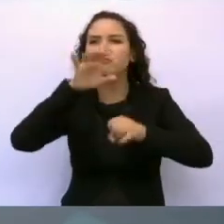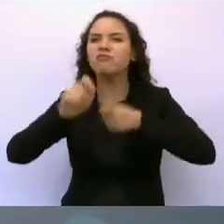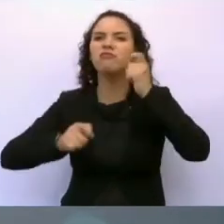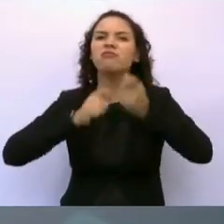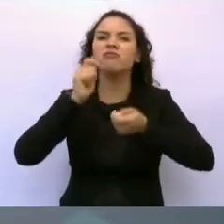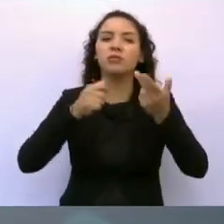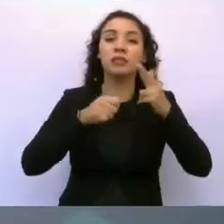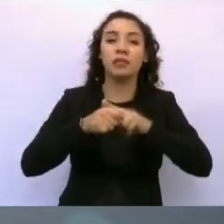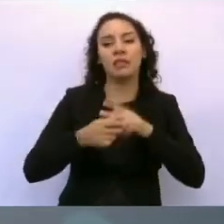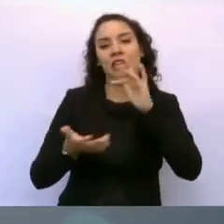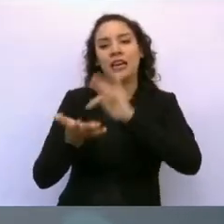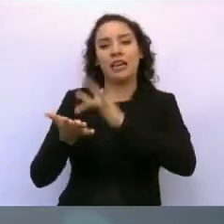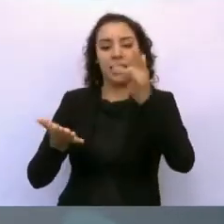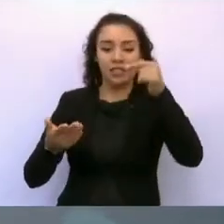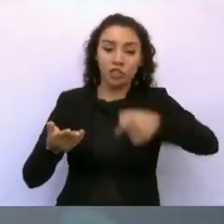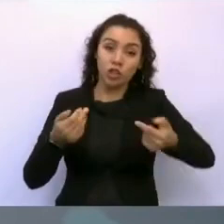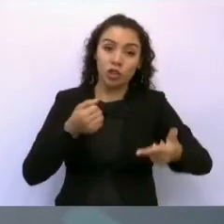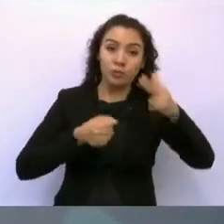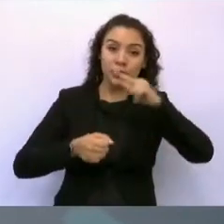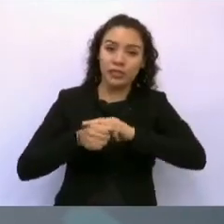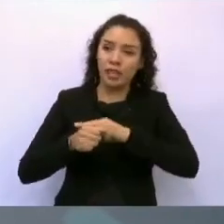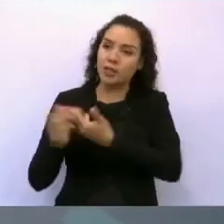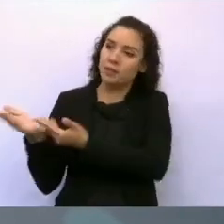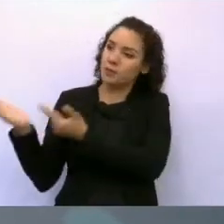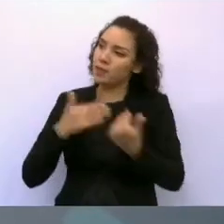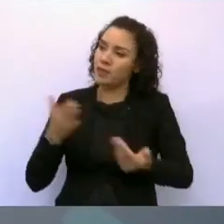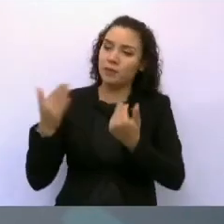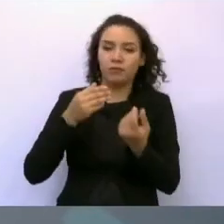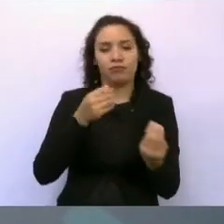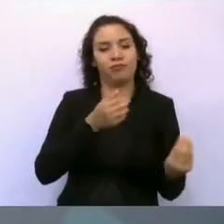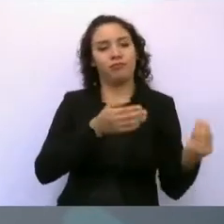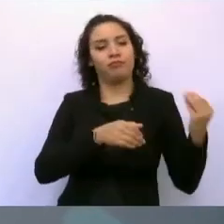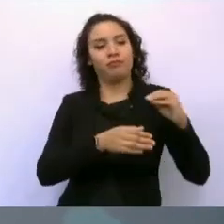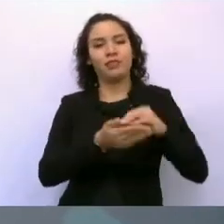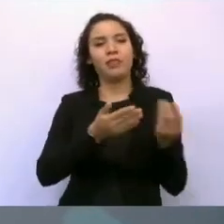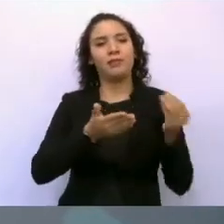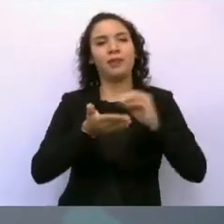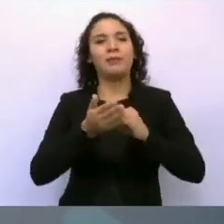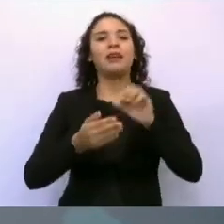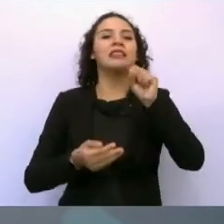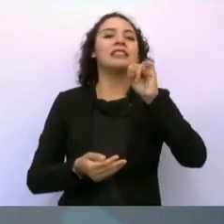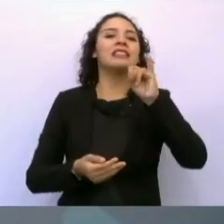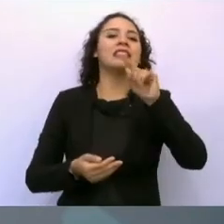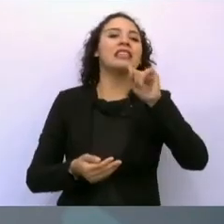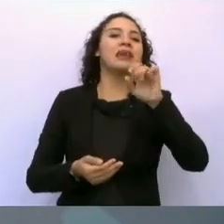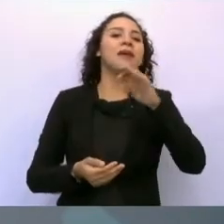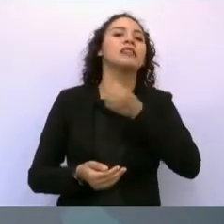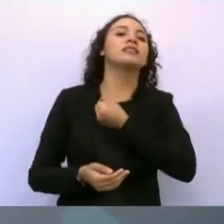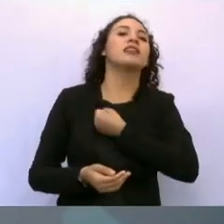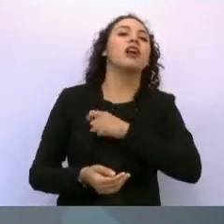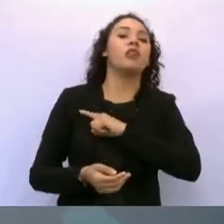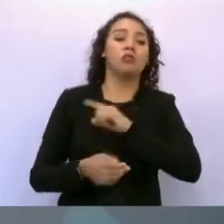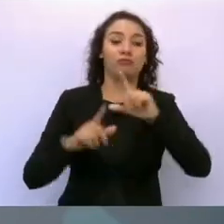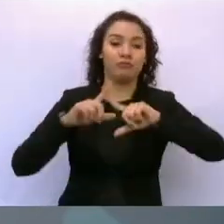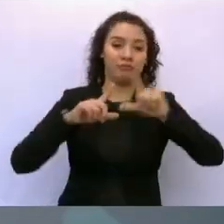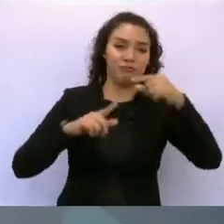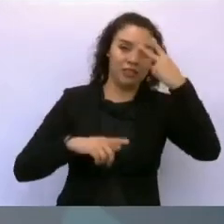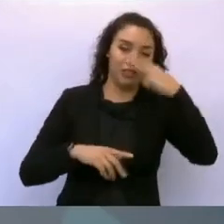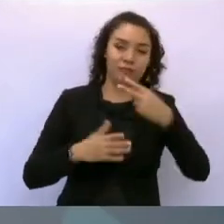semillero que suma al sistema de salud de nuestro país. Señor Presidente,